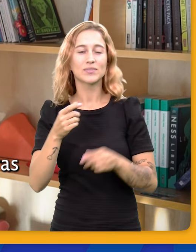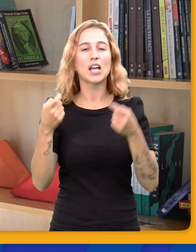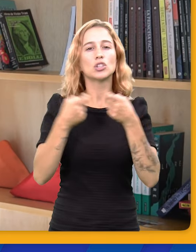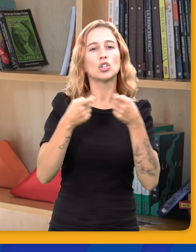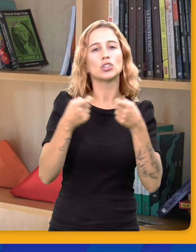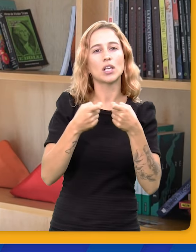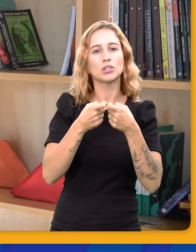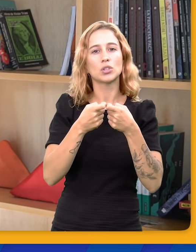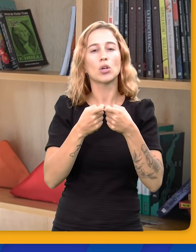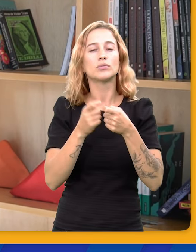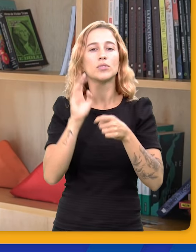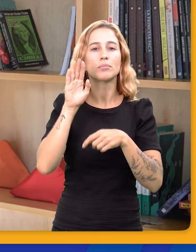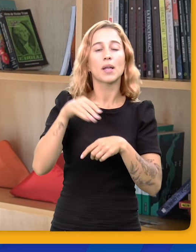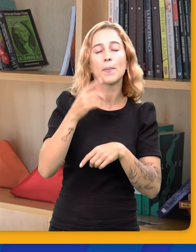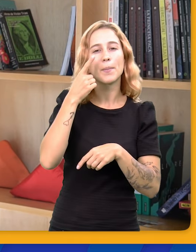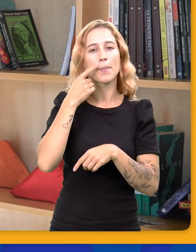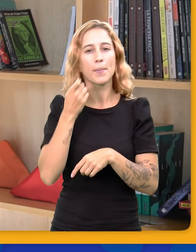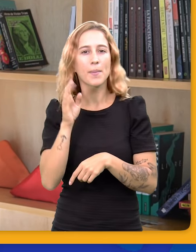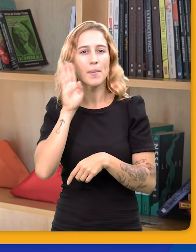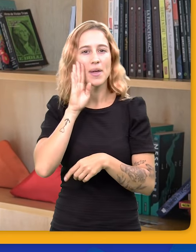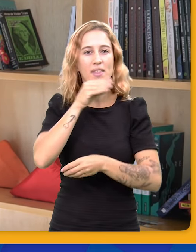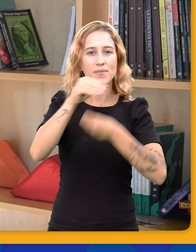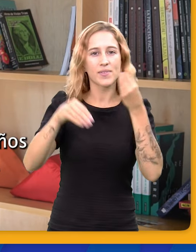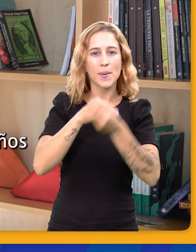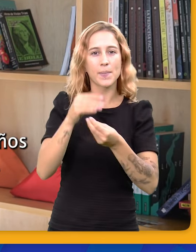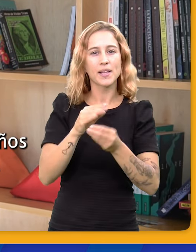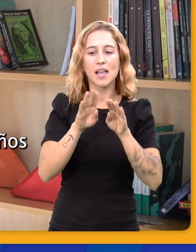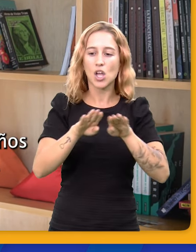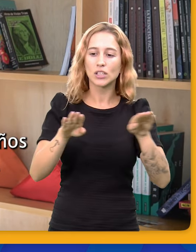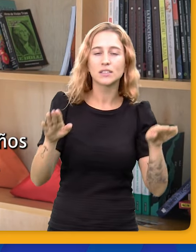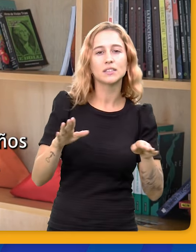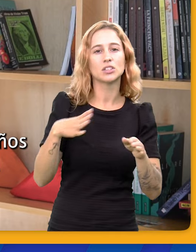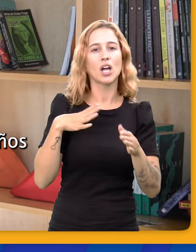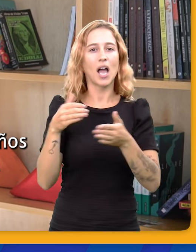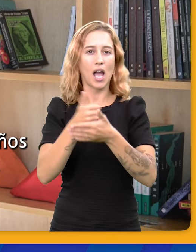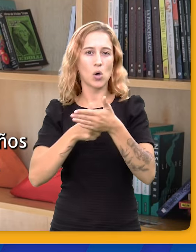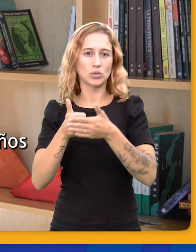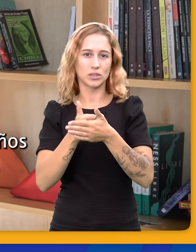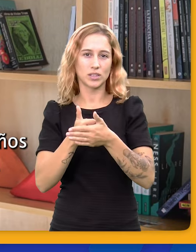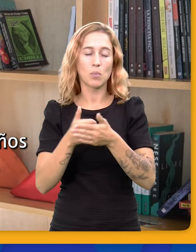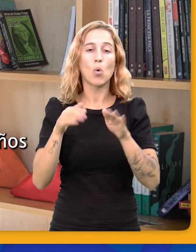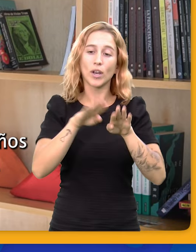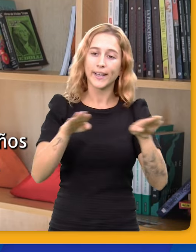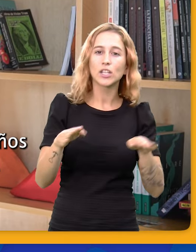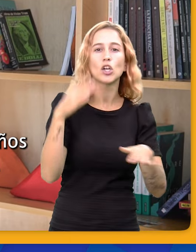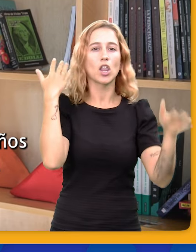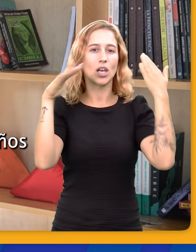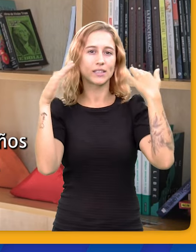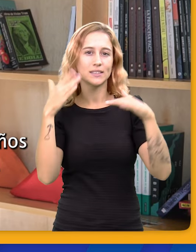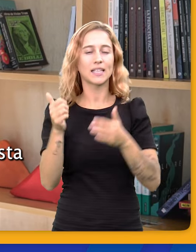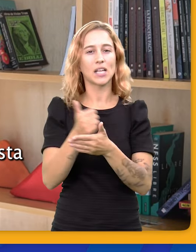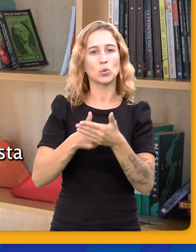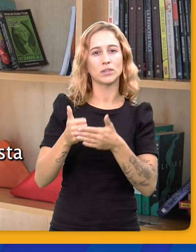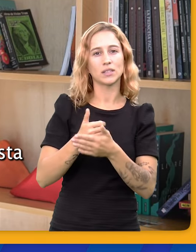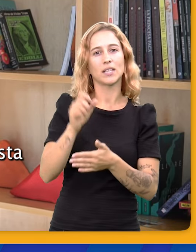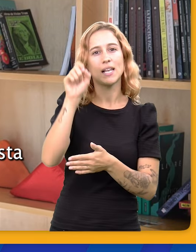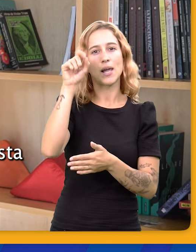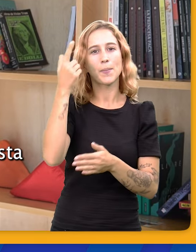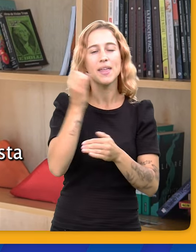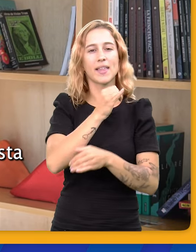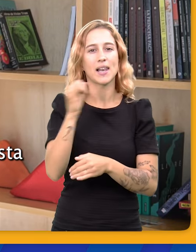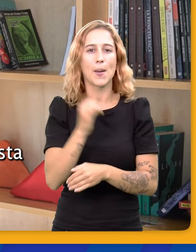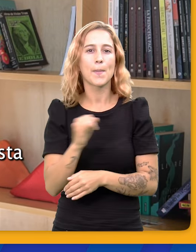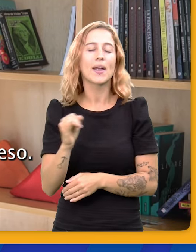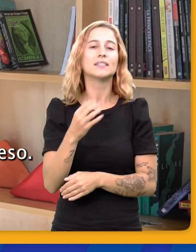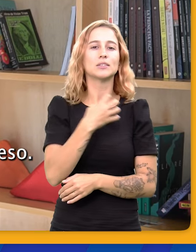Raras. APTEA es una asociación, como lo dice el nombre, es asociación de padres y familiares de niños con trastorno de la espectro autista. Niños y